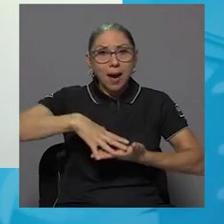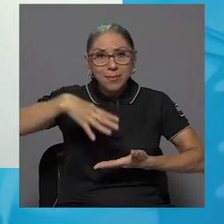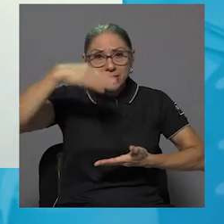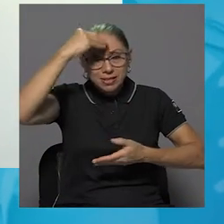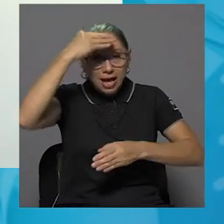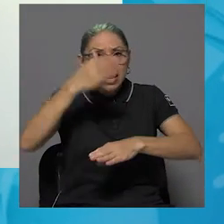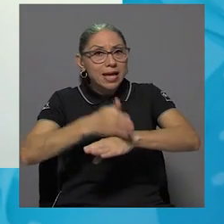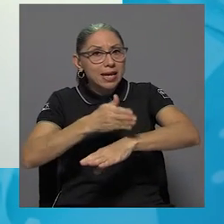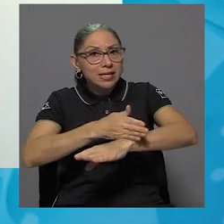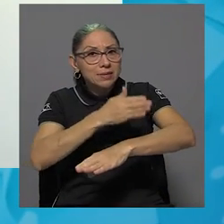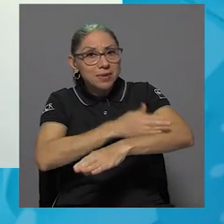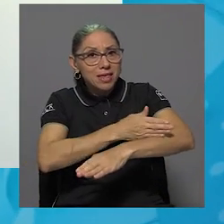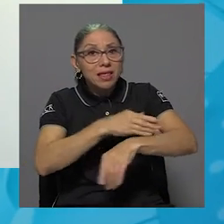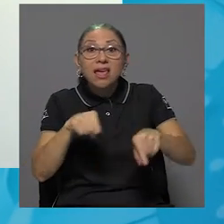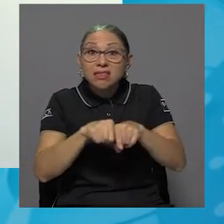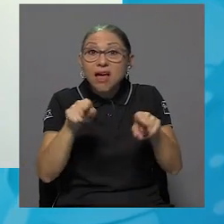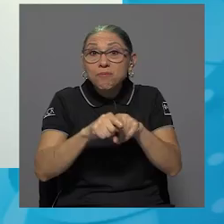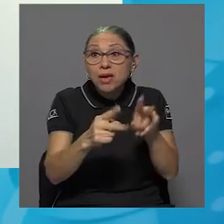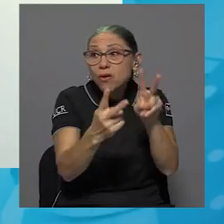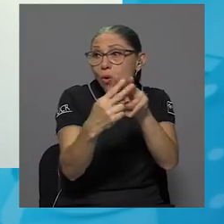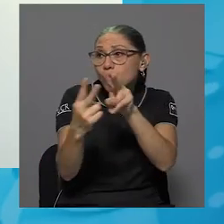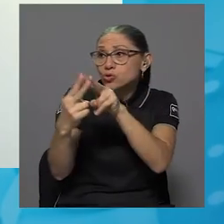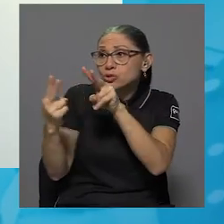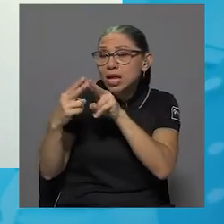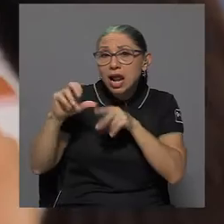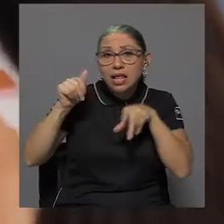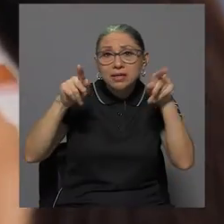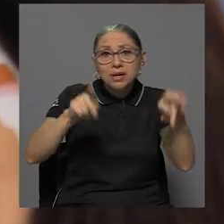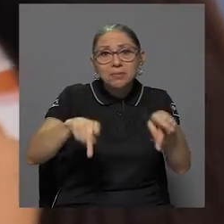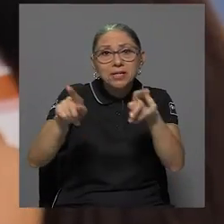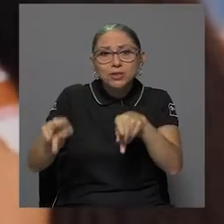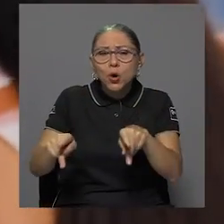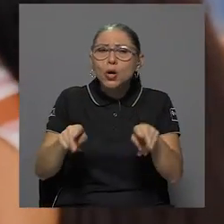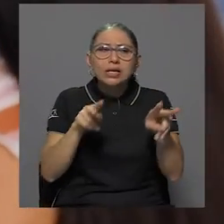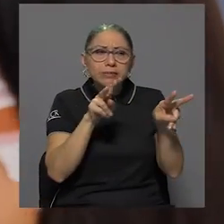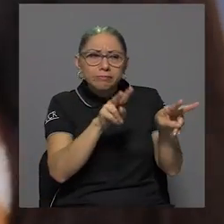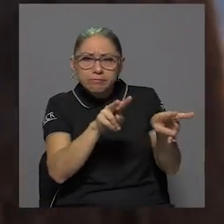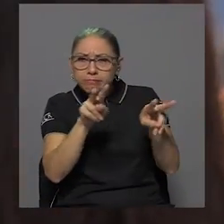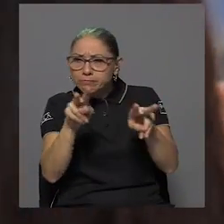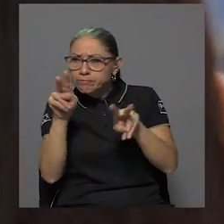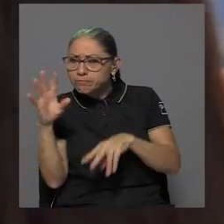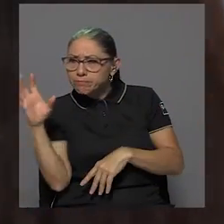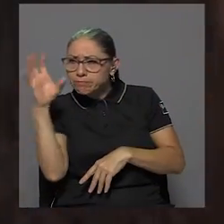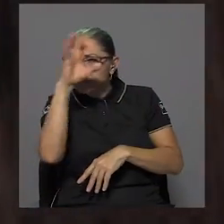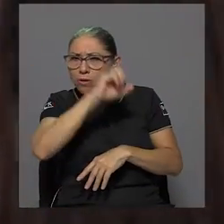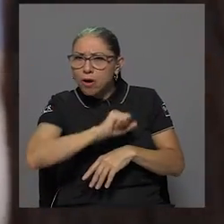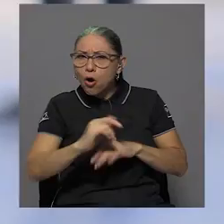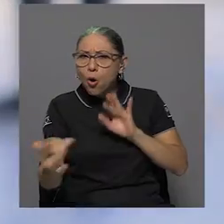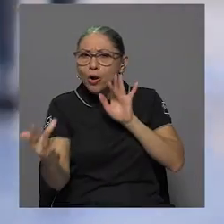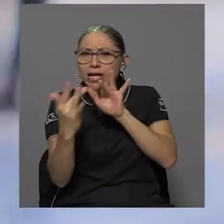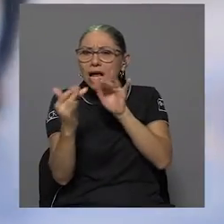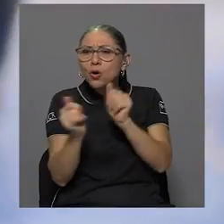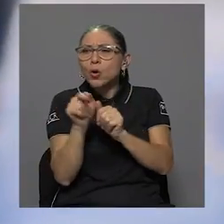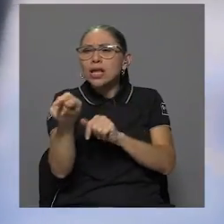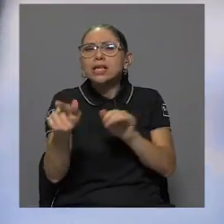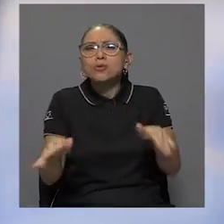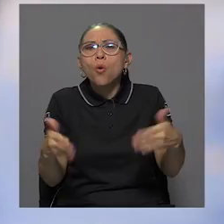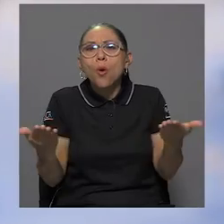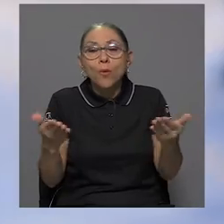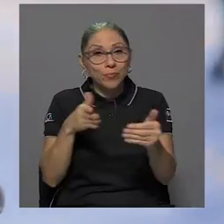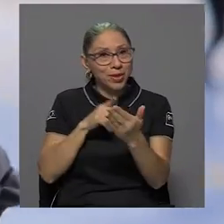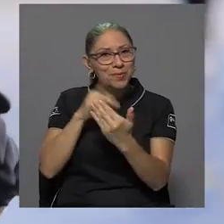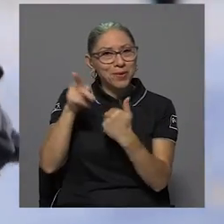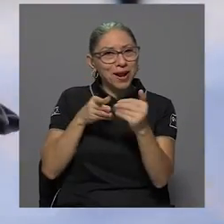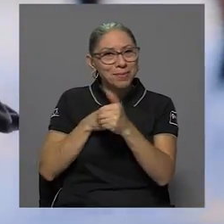y de aprender a conocer también a las demás personas, a leerlas y a saber cómo conectar con ellas. El programa de